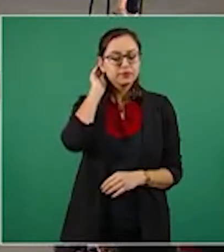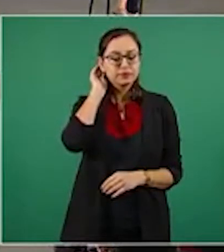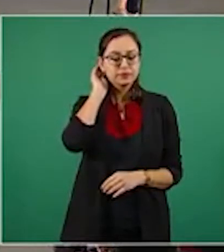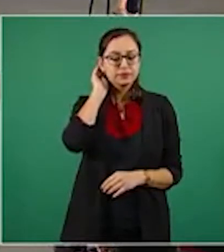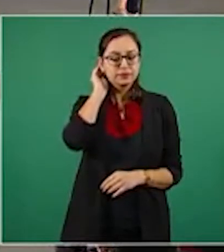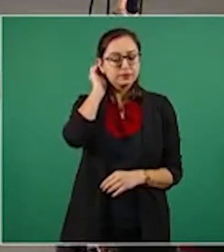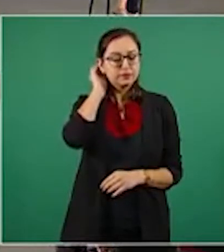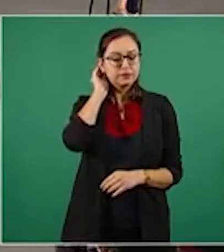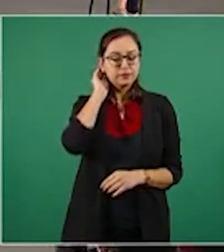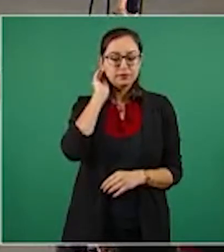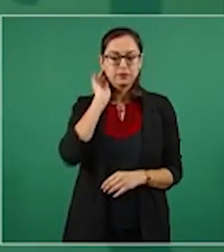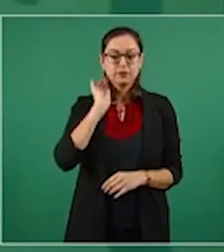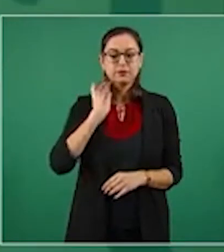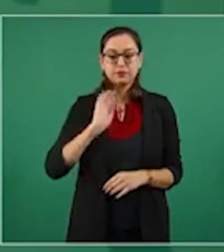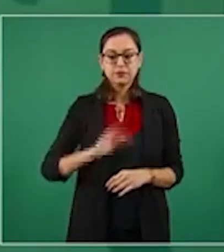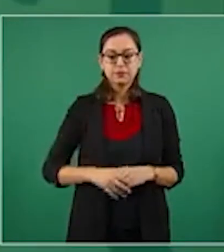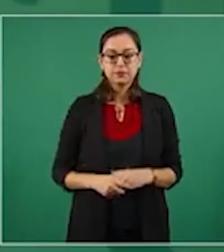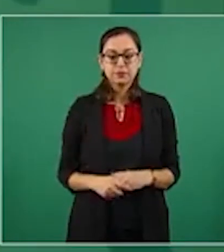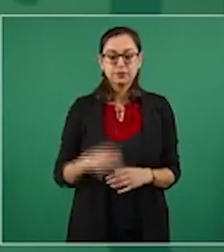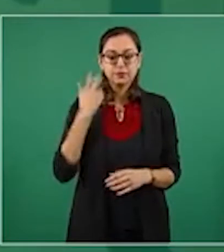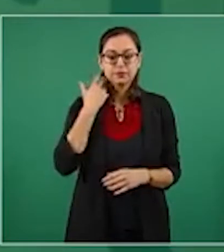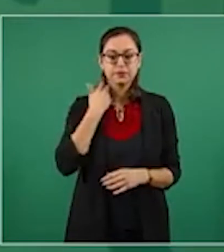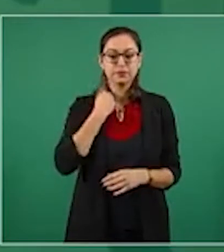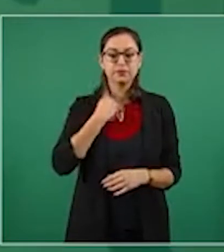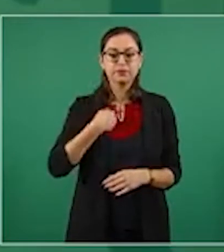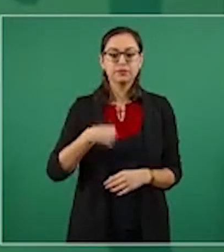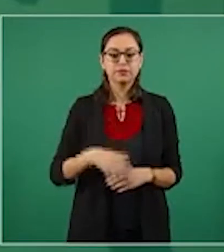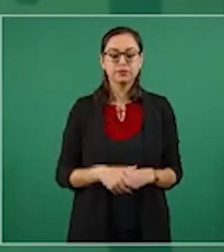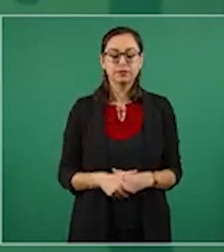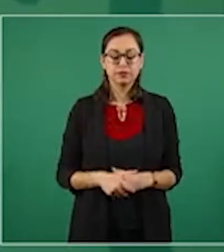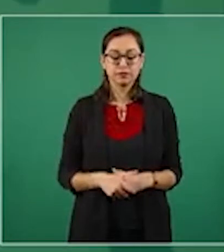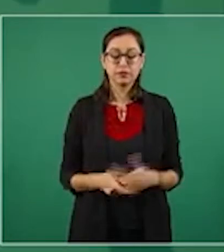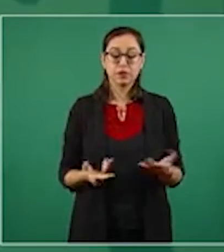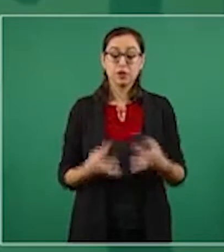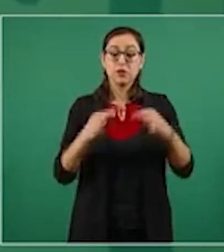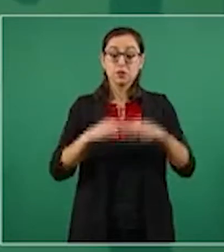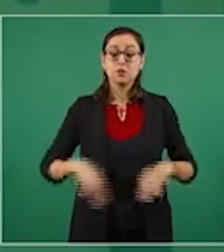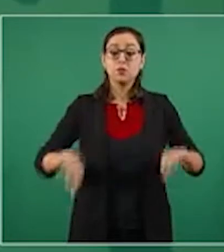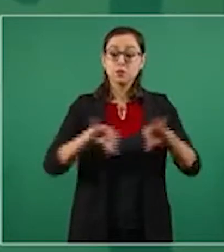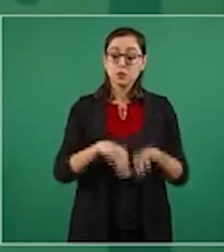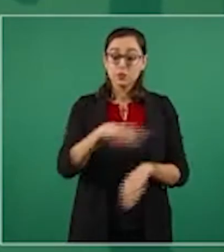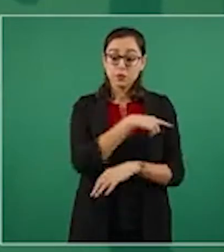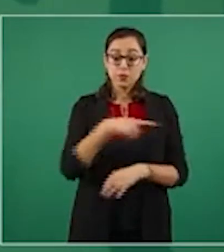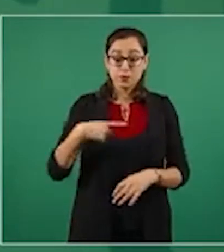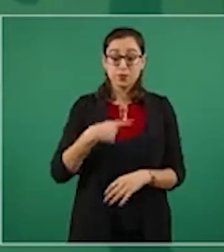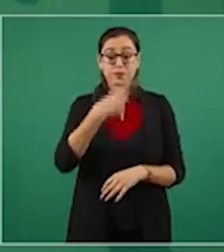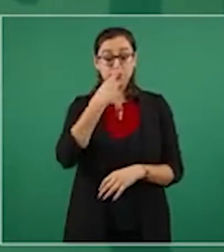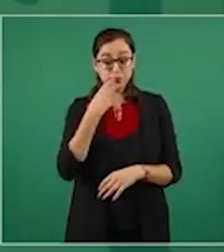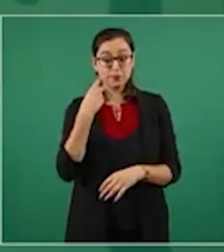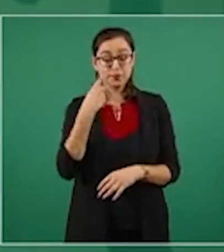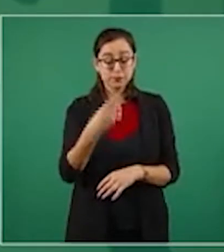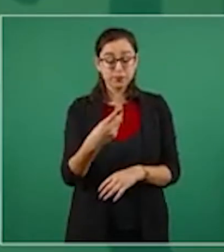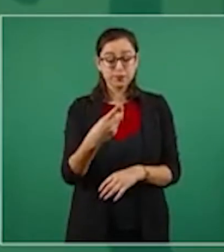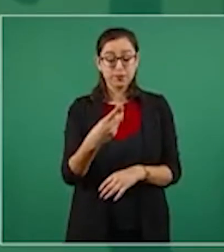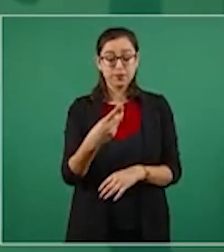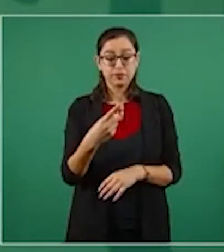se hace esta